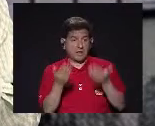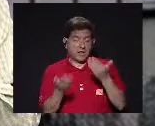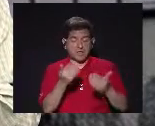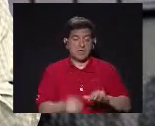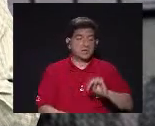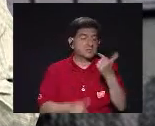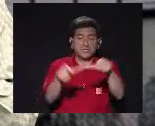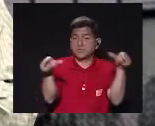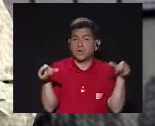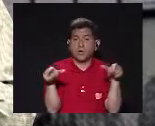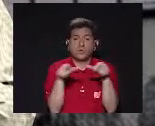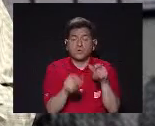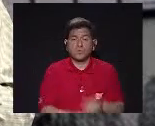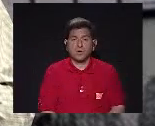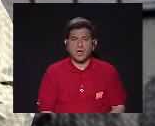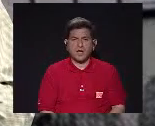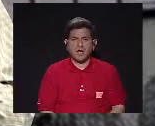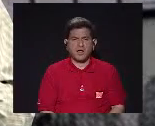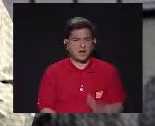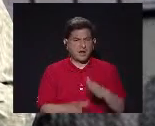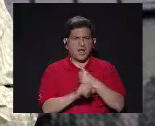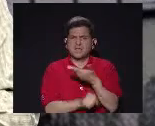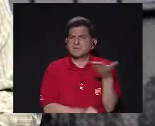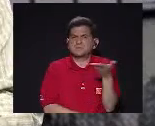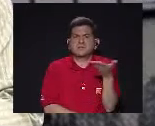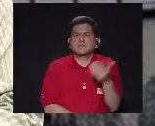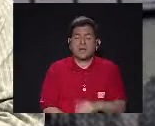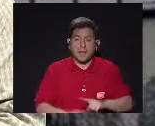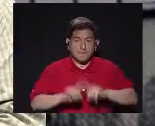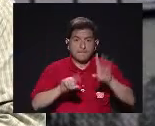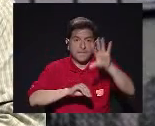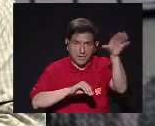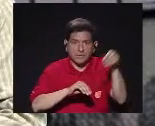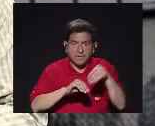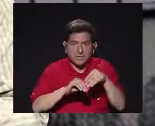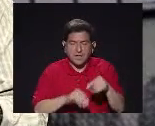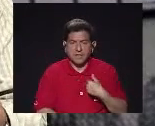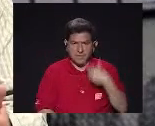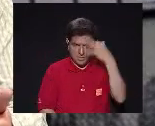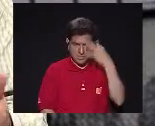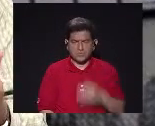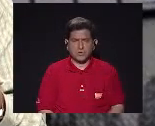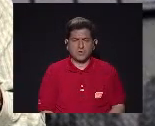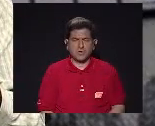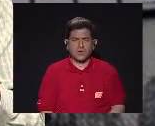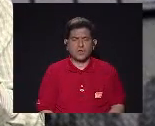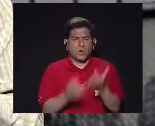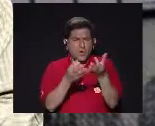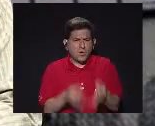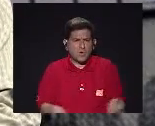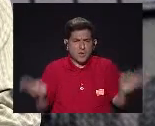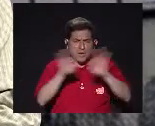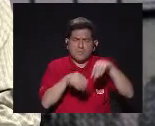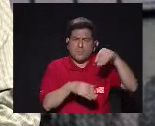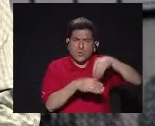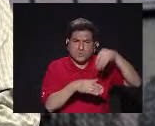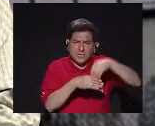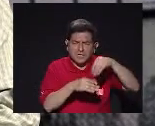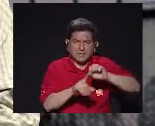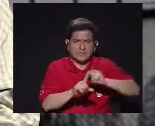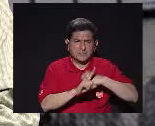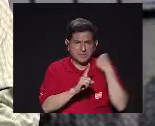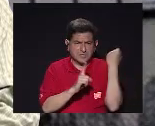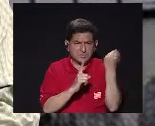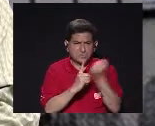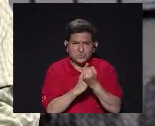Costa Ricense Y quizás más allá Les va a contar Qué es que se puede hacer Pero además Yo creo que la contribución Más